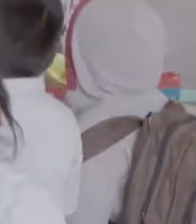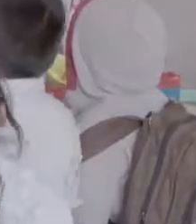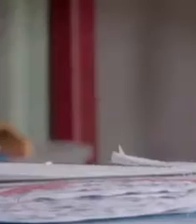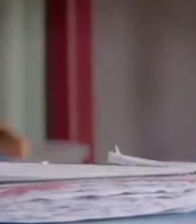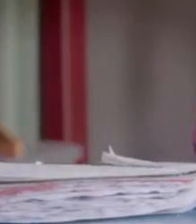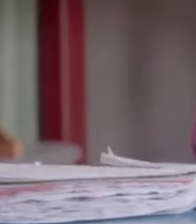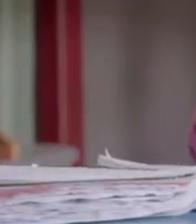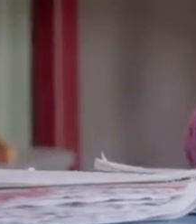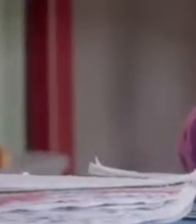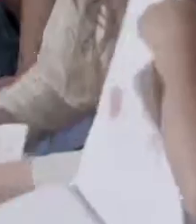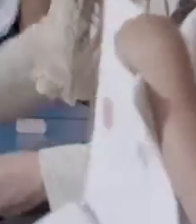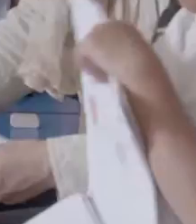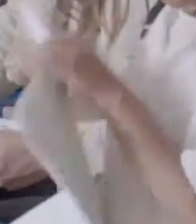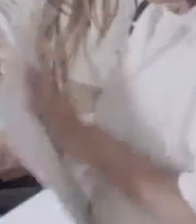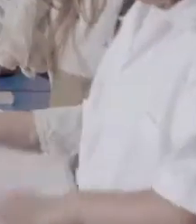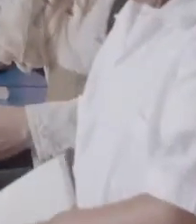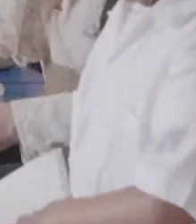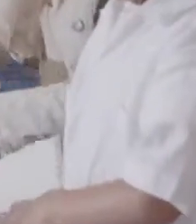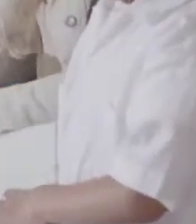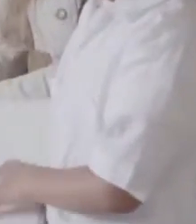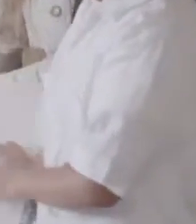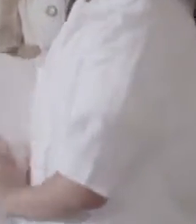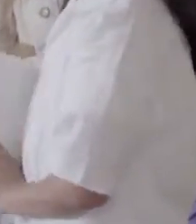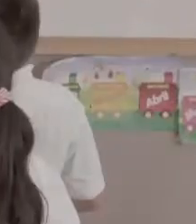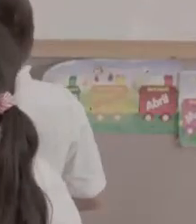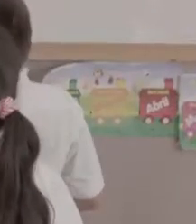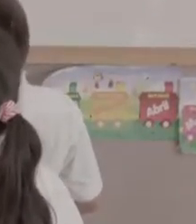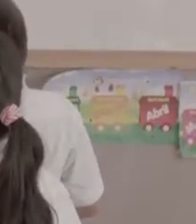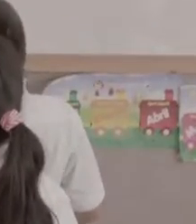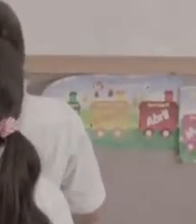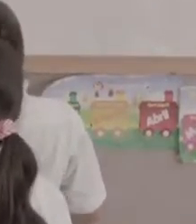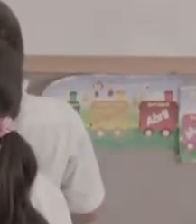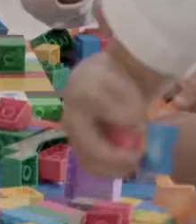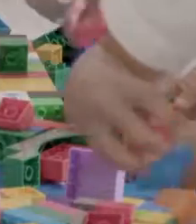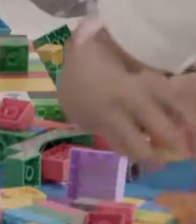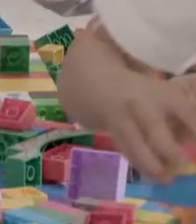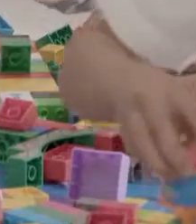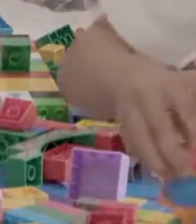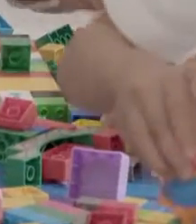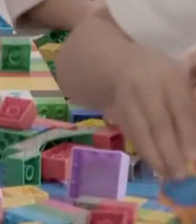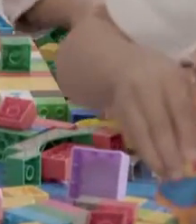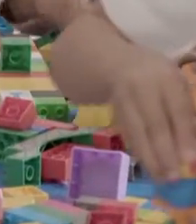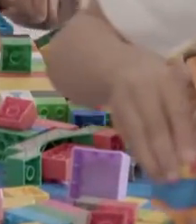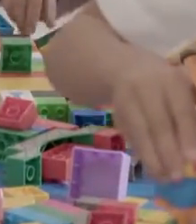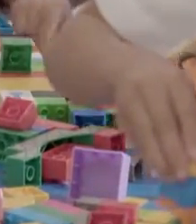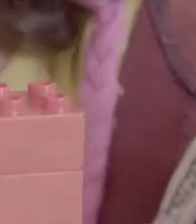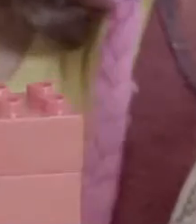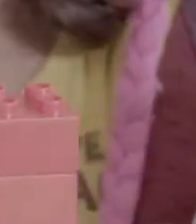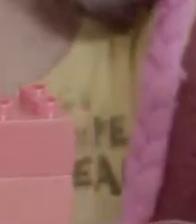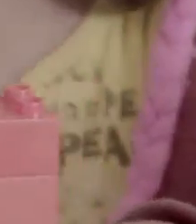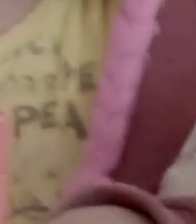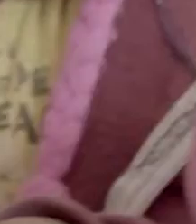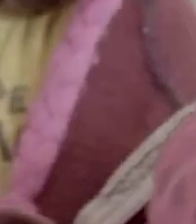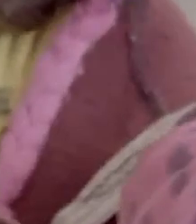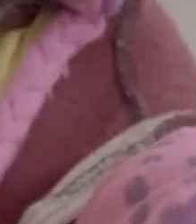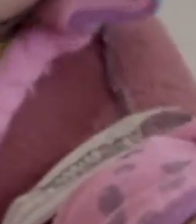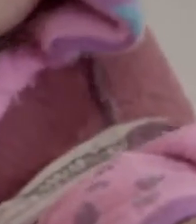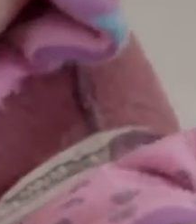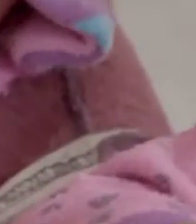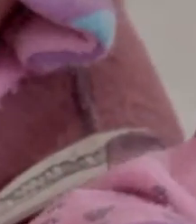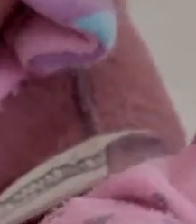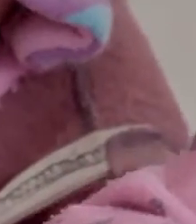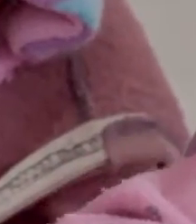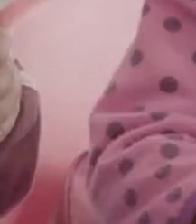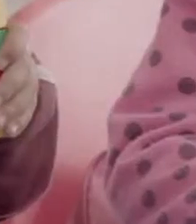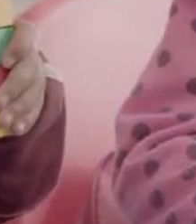niños de 4 a 5 años deben asistir al Kinder. La educación que el niño recibe en el Kinder amplía